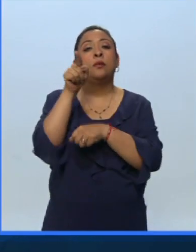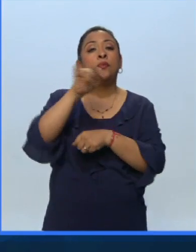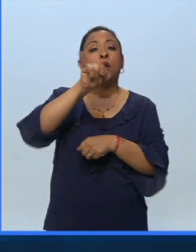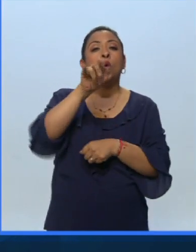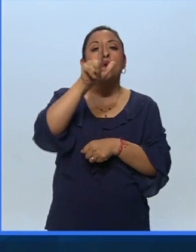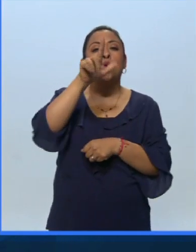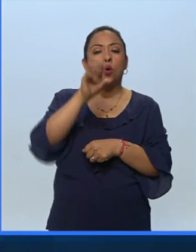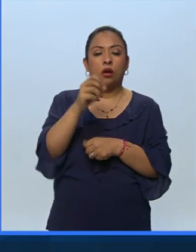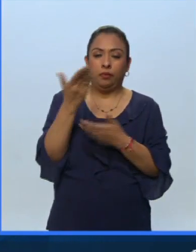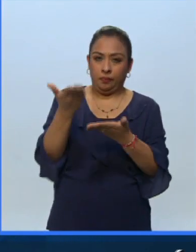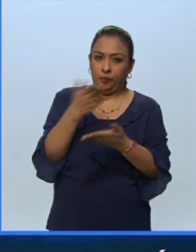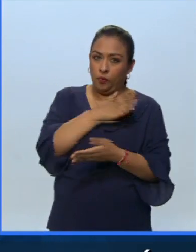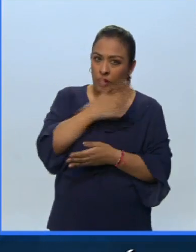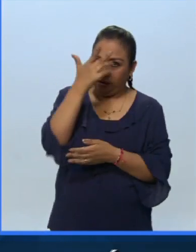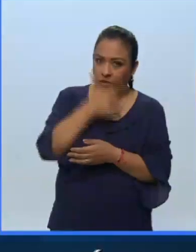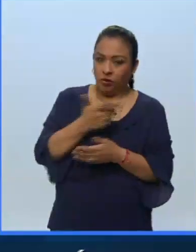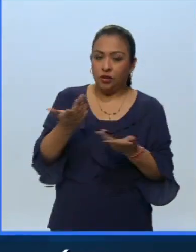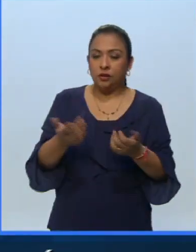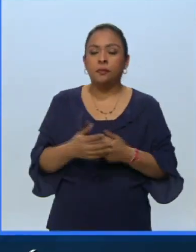Adelante Julio, buenas noches